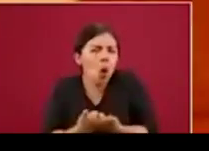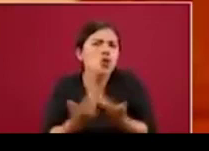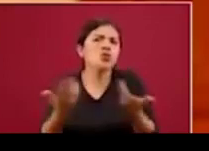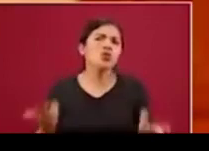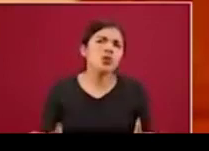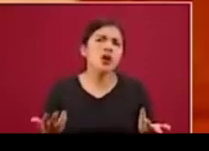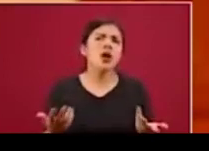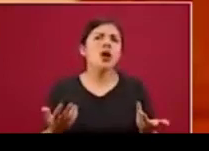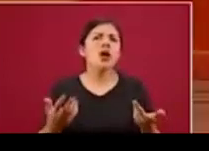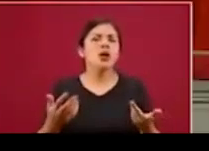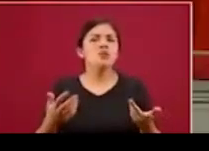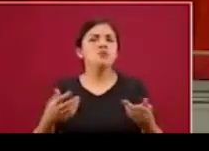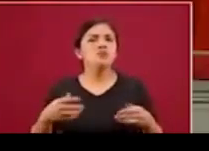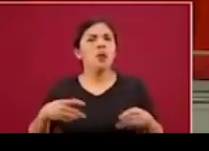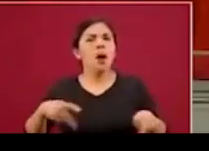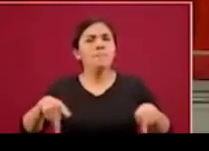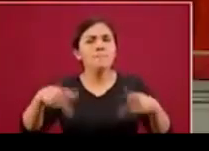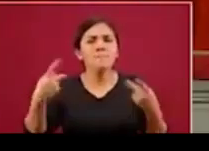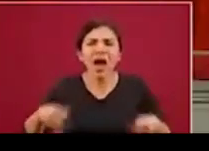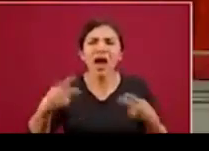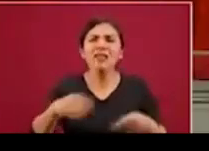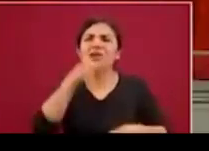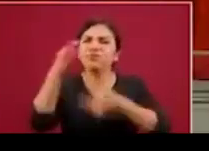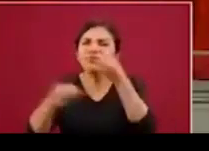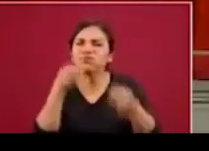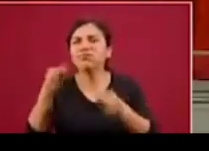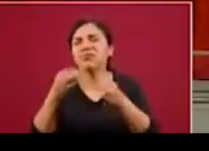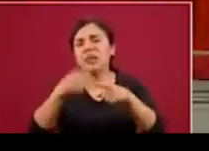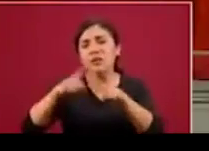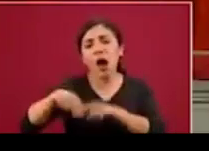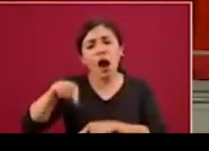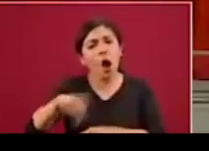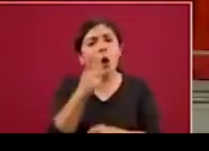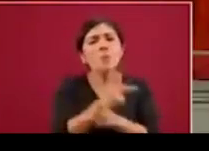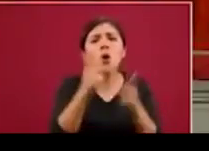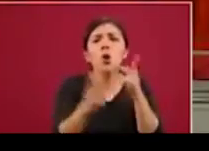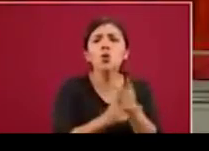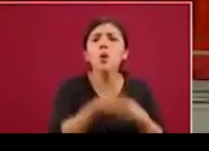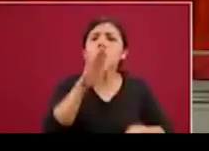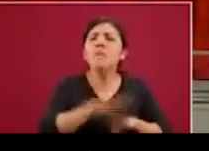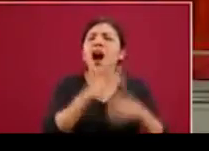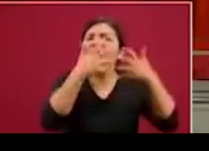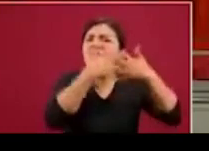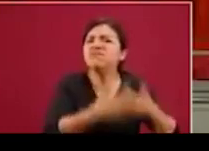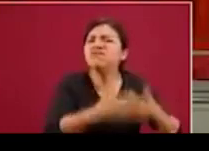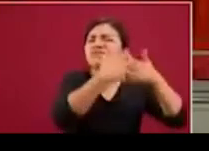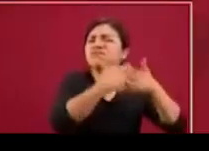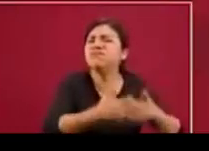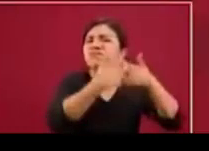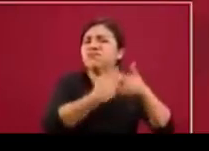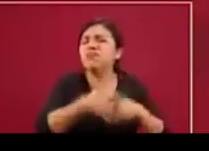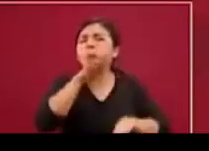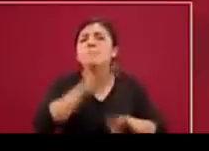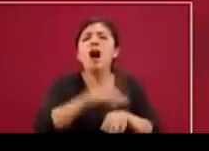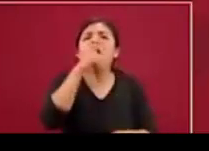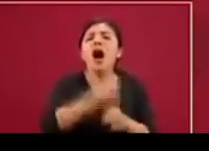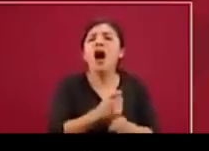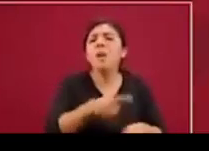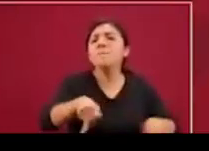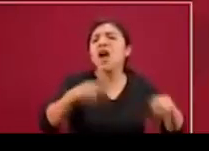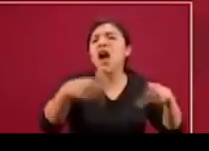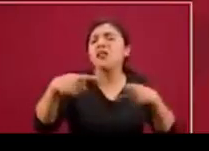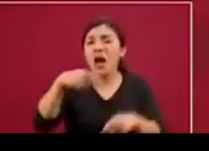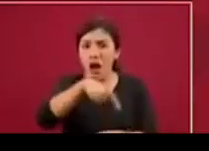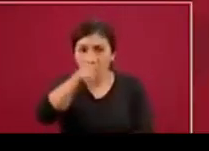mercadotecnia, de publicidad, de productos ultraprocesados y procesados que tienen un muy bajo valor